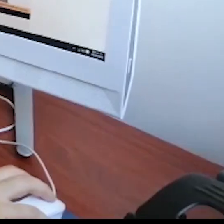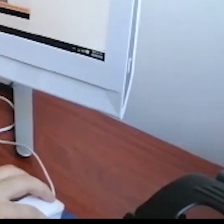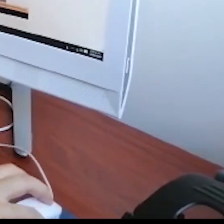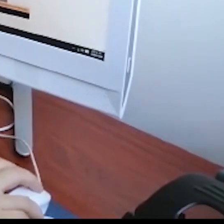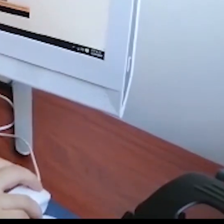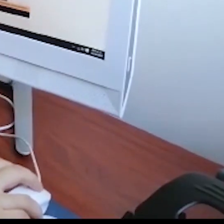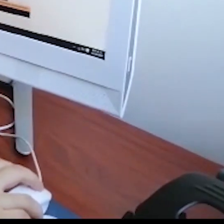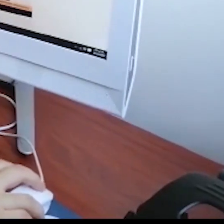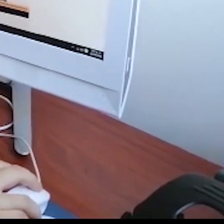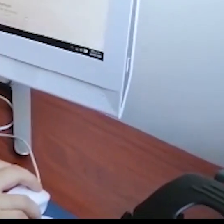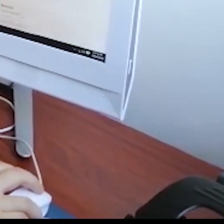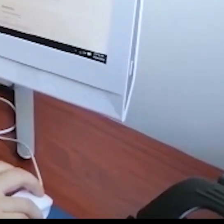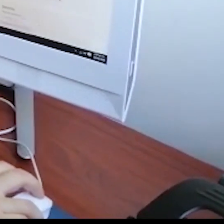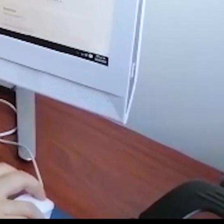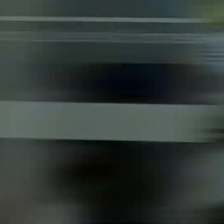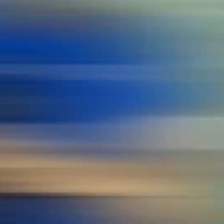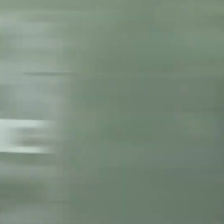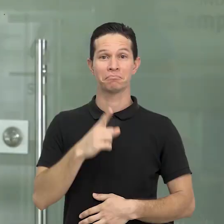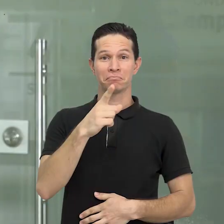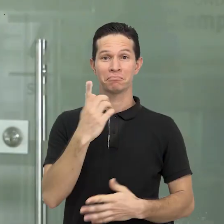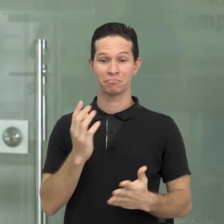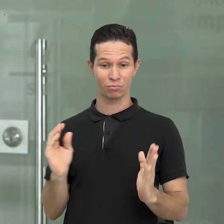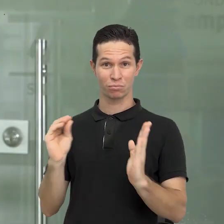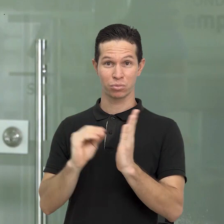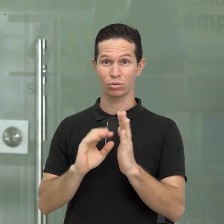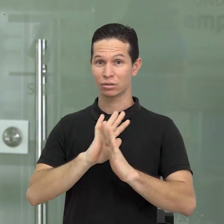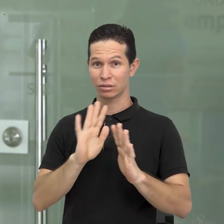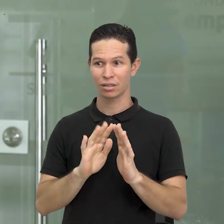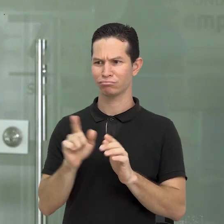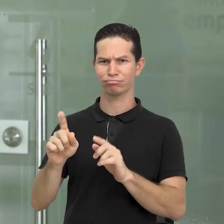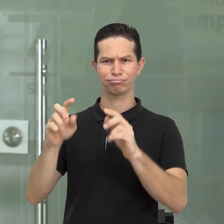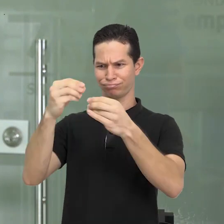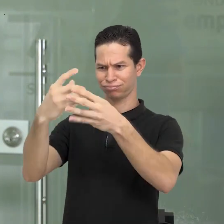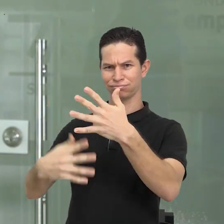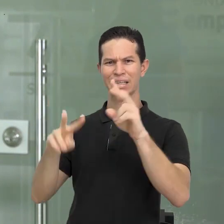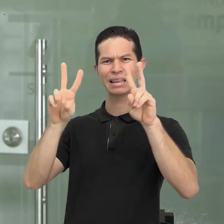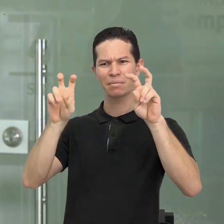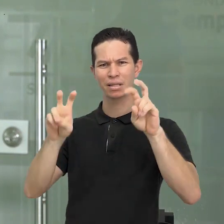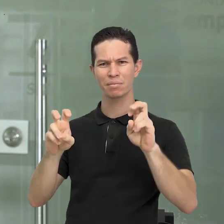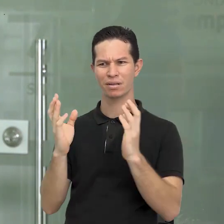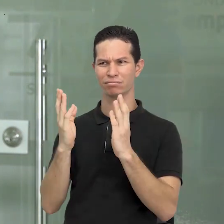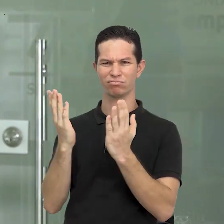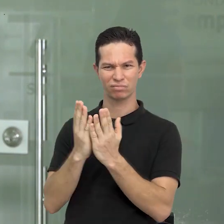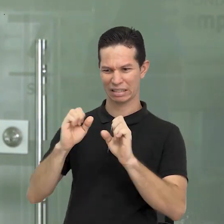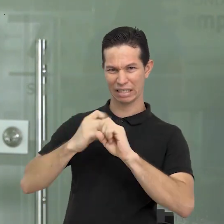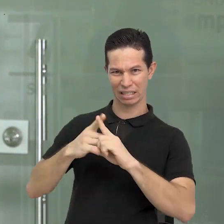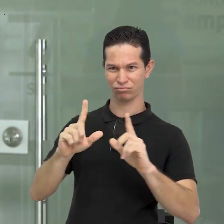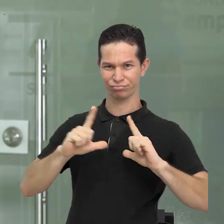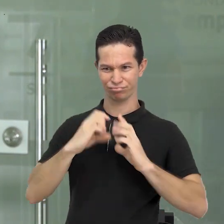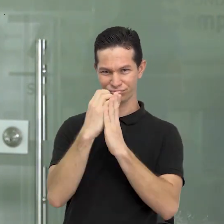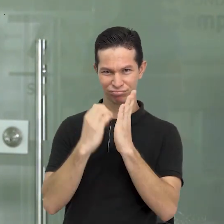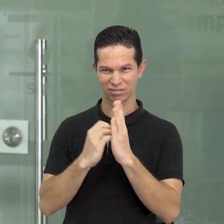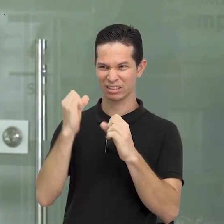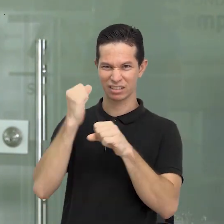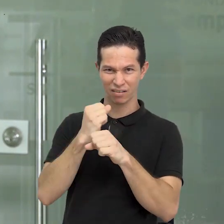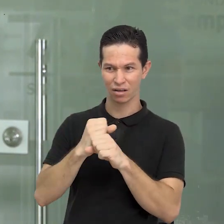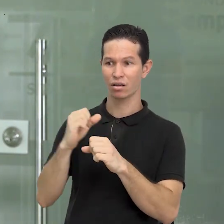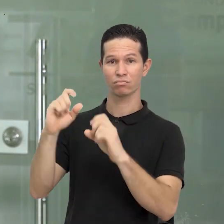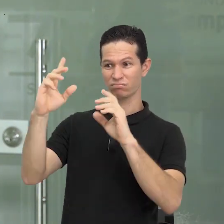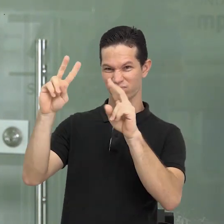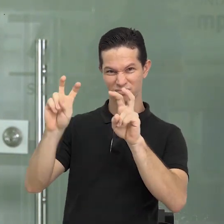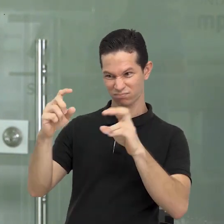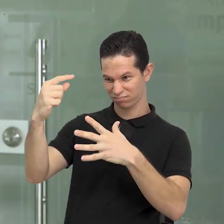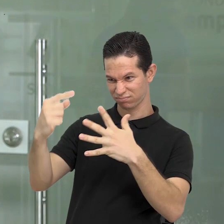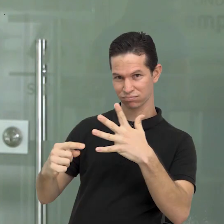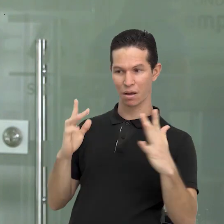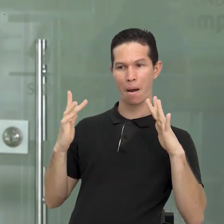estos sean validados de manera virtual. El sistema te permitirá postularte a todas aquellas vacantes en las que cumplas con